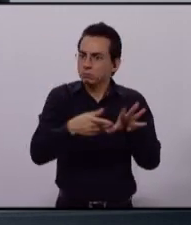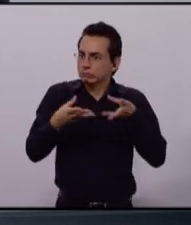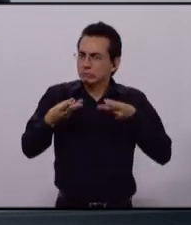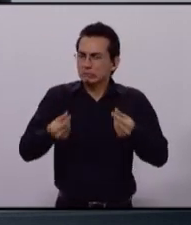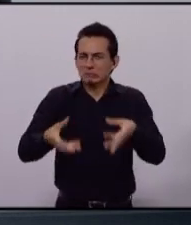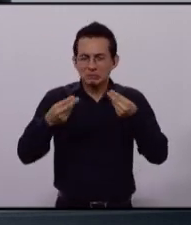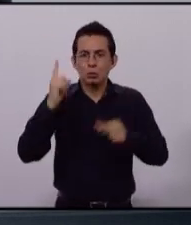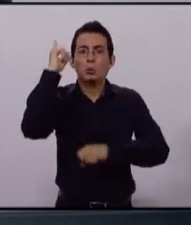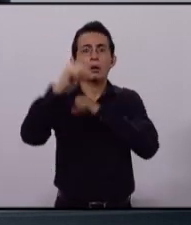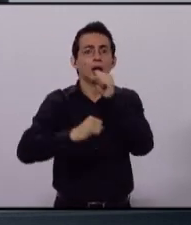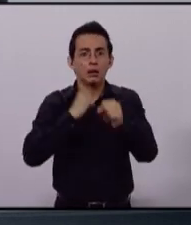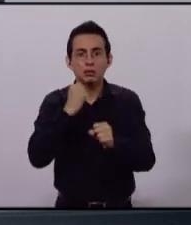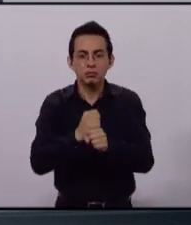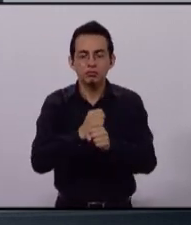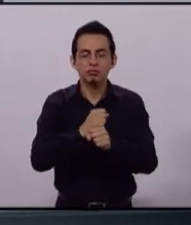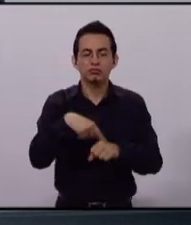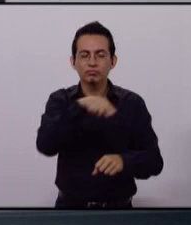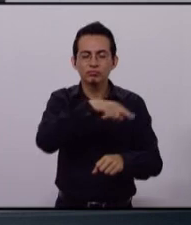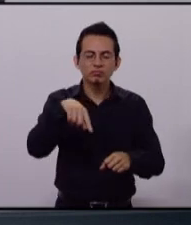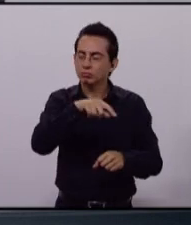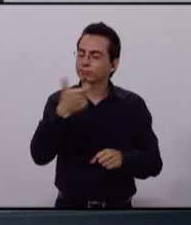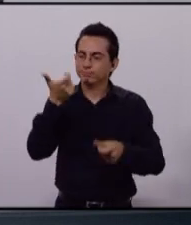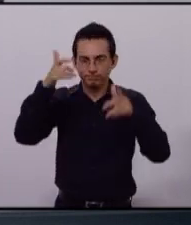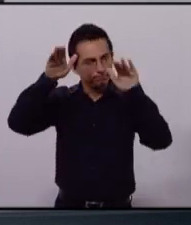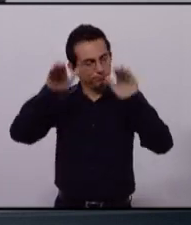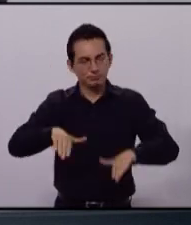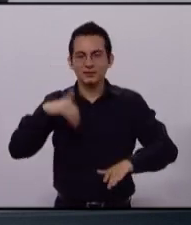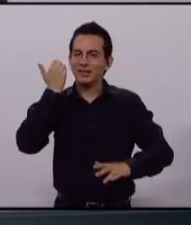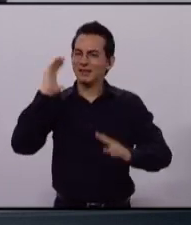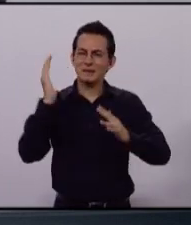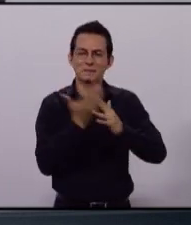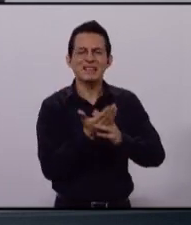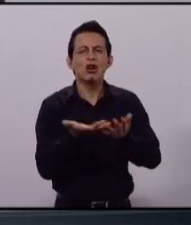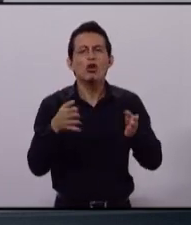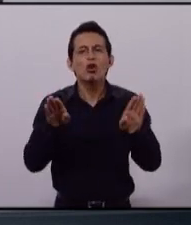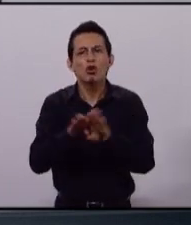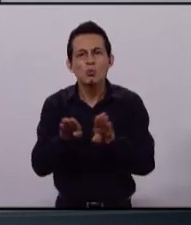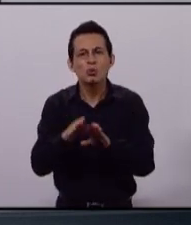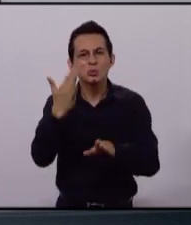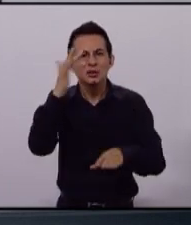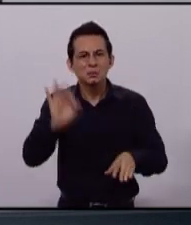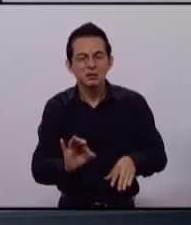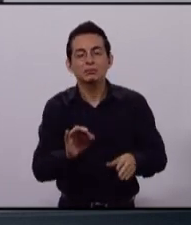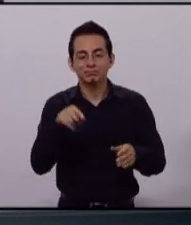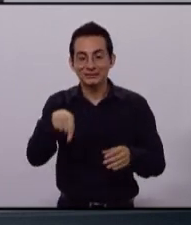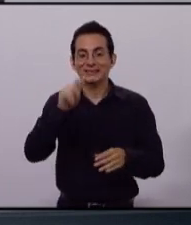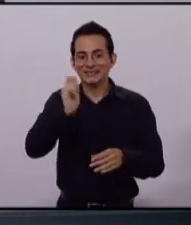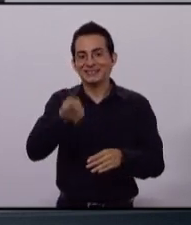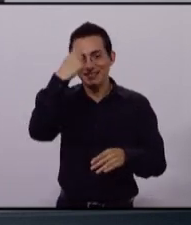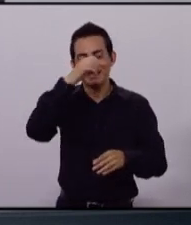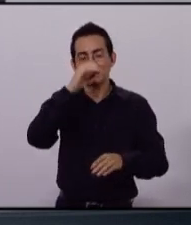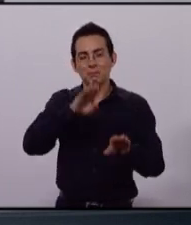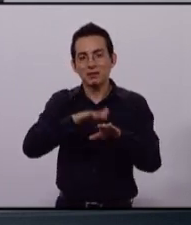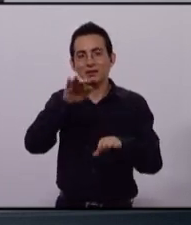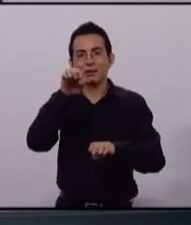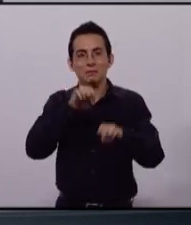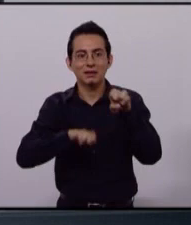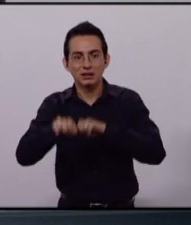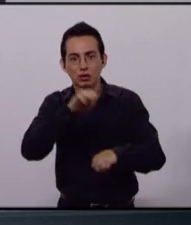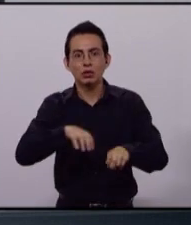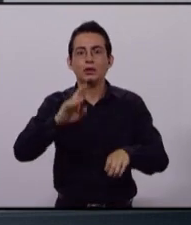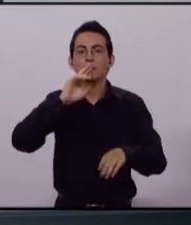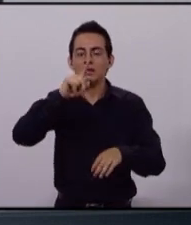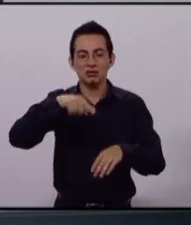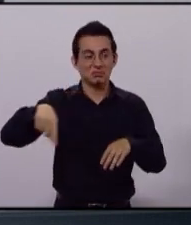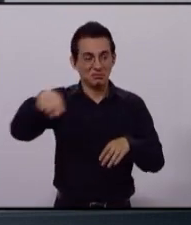y dísela al año. Tenemos opciones de bajarlo por mitad. Esto dará prácticamente 5 mil nuevos empleos, los cuales dudo mucho que